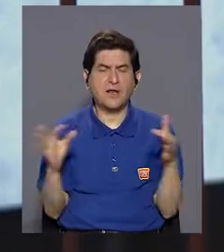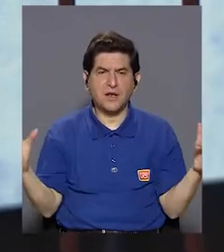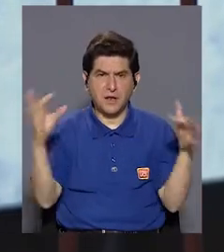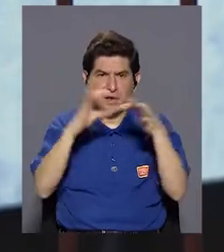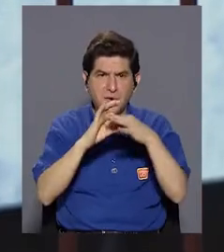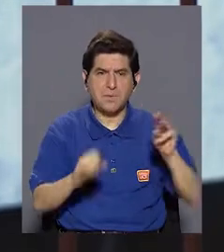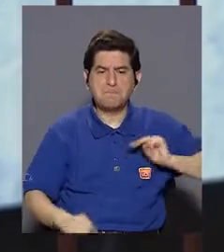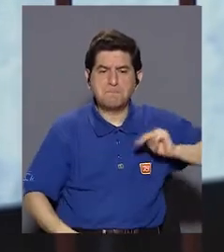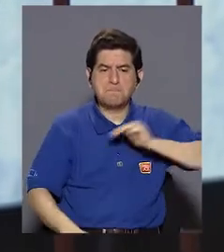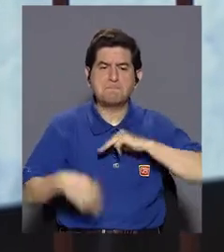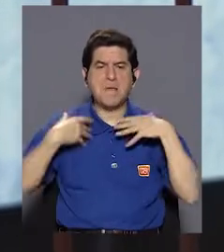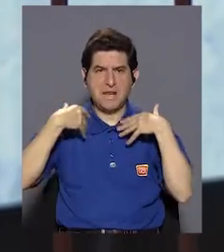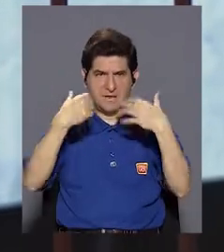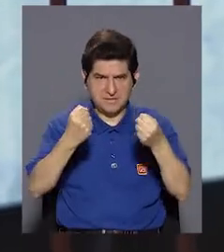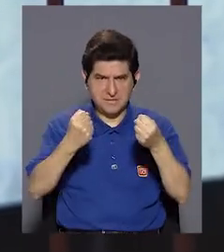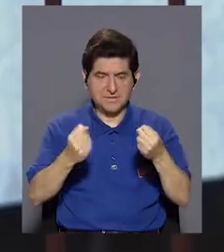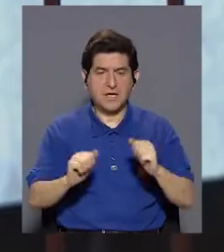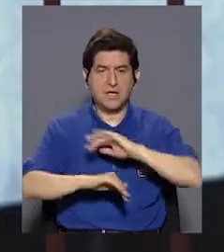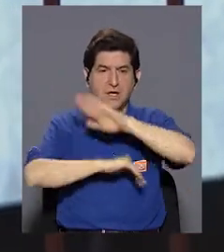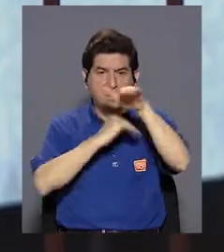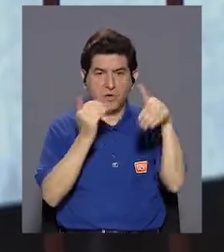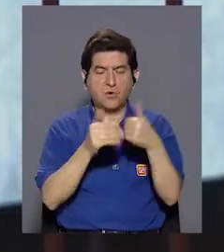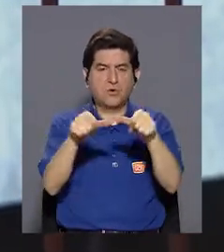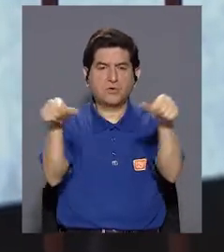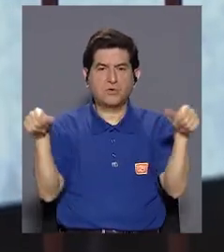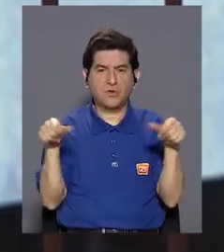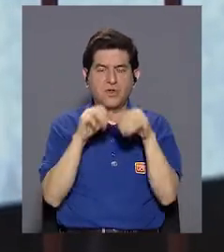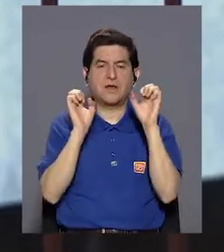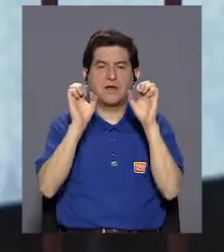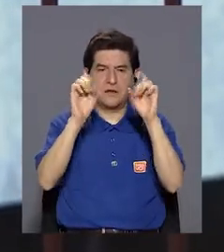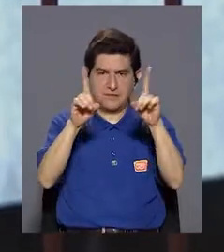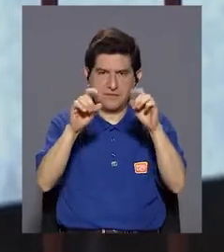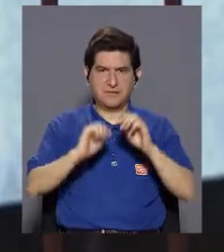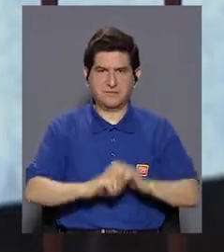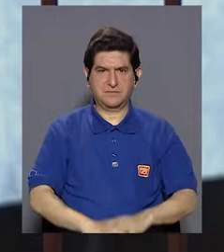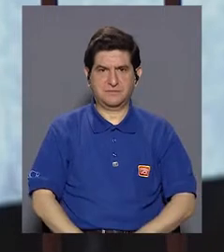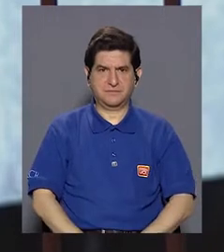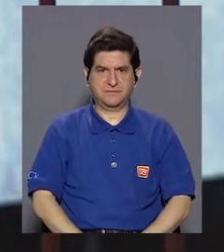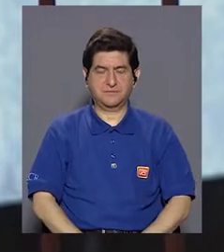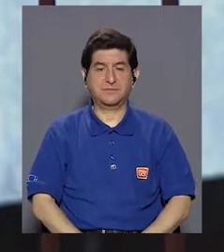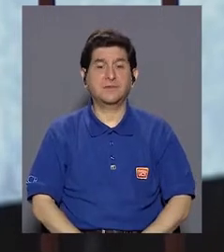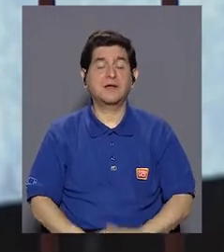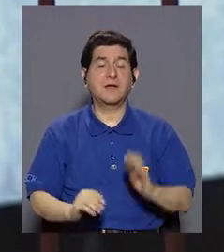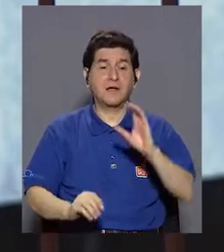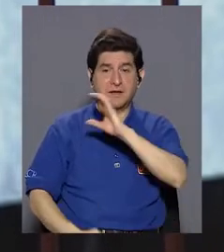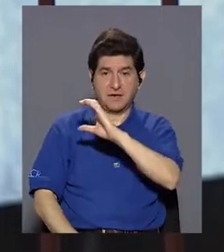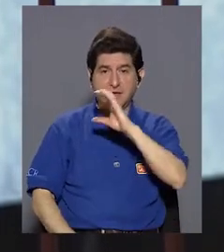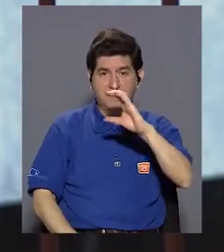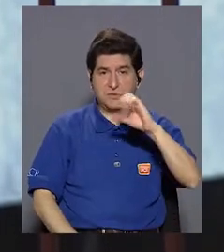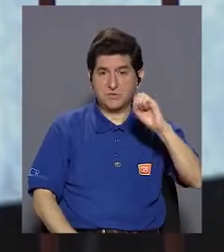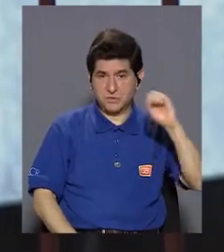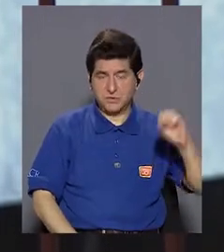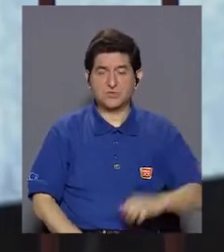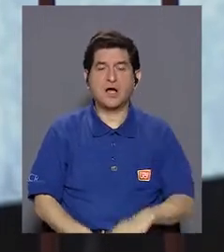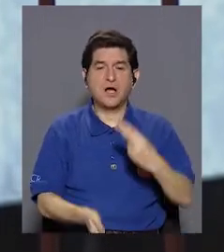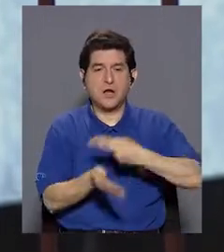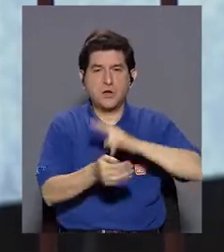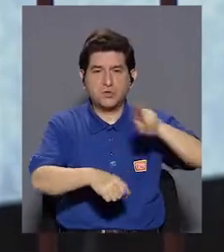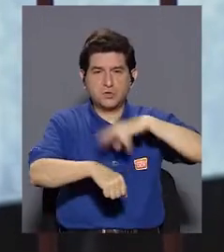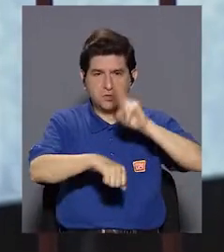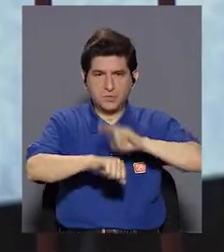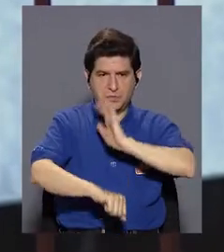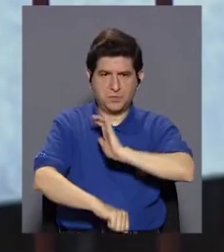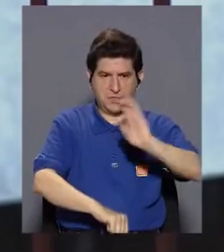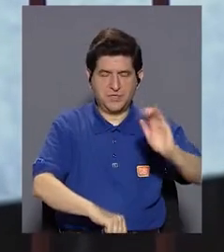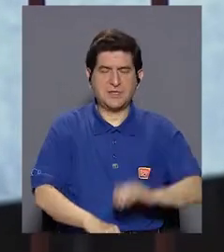hacerlo en conjunto con el Ministerio de Salud, con toda la parte del sector de educación, la Caja Constitucional y Seguridad Social, el Hospital